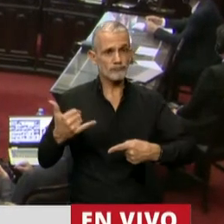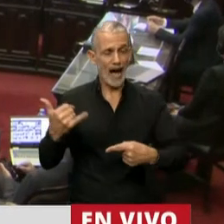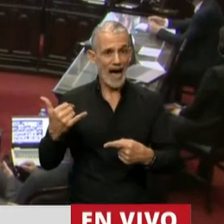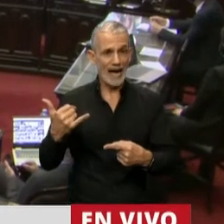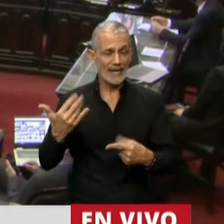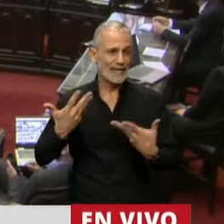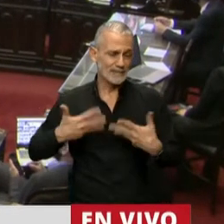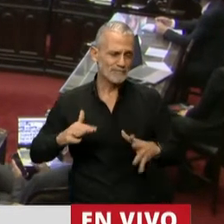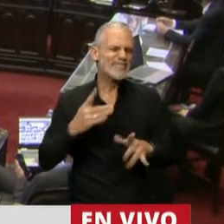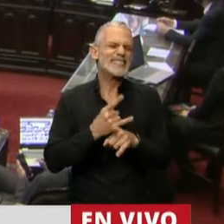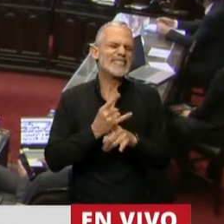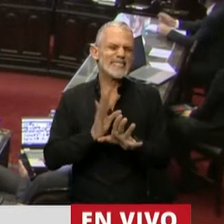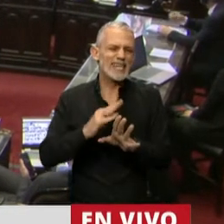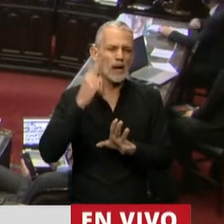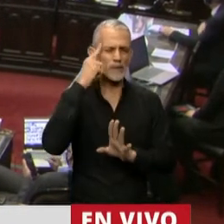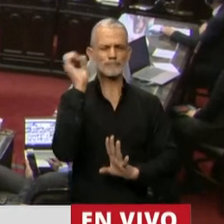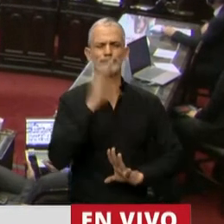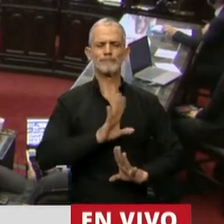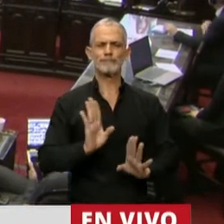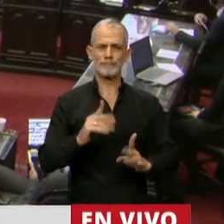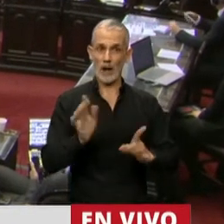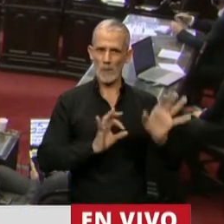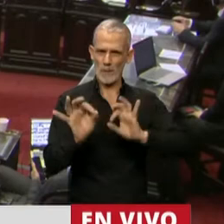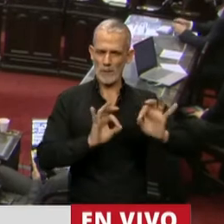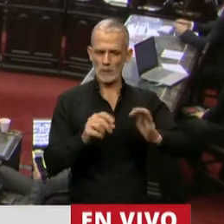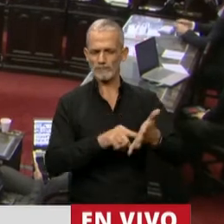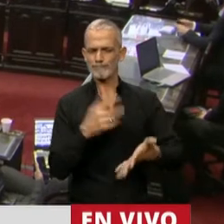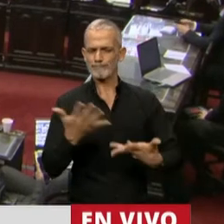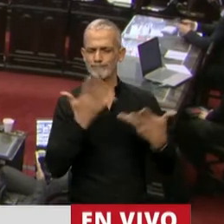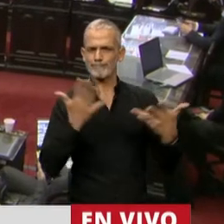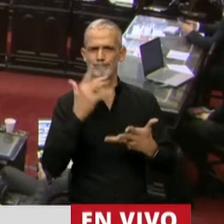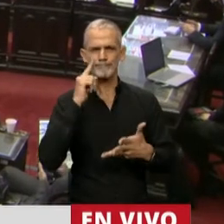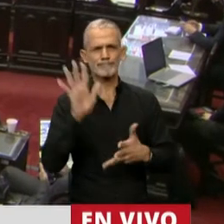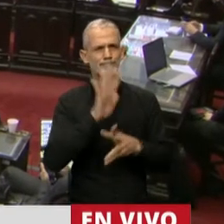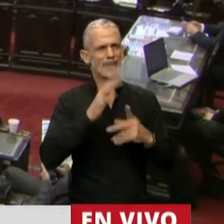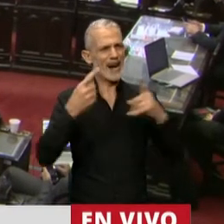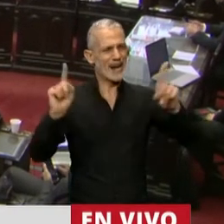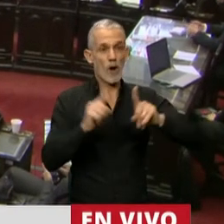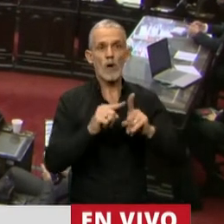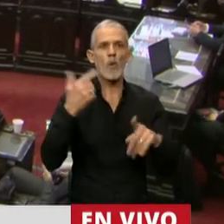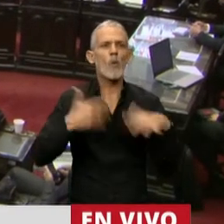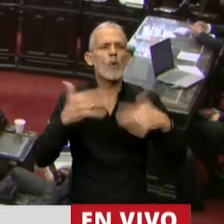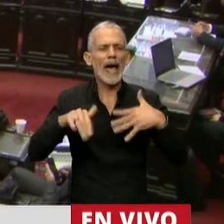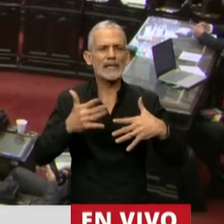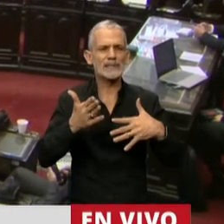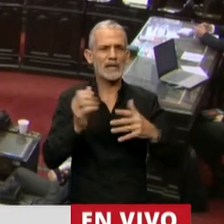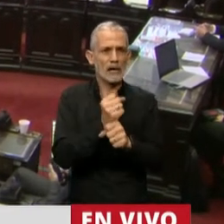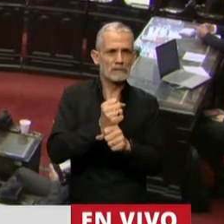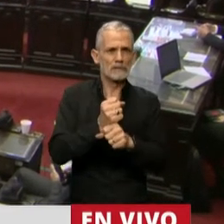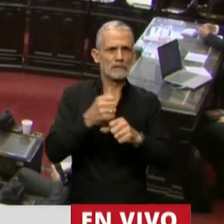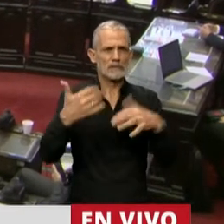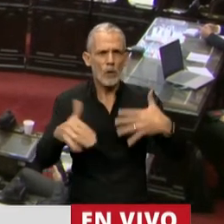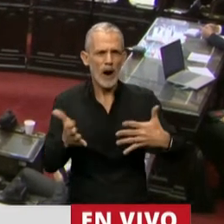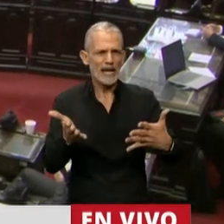naturales desconfianzas con este proyecto, sobre todo por la urgencia, el contexto de